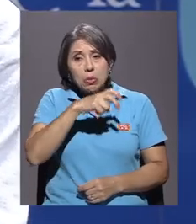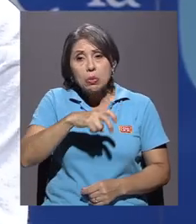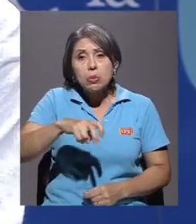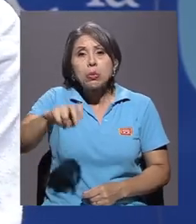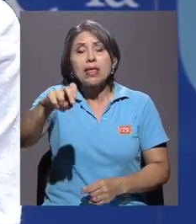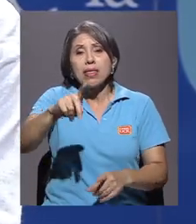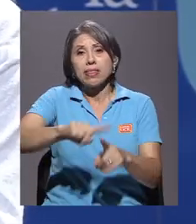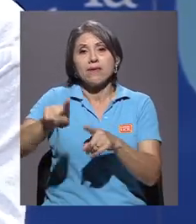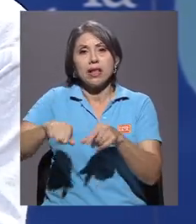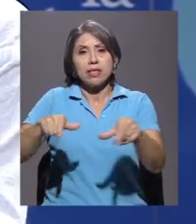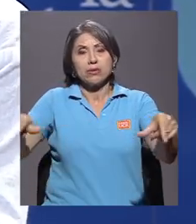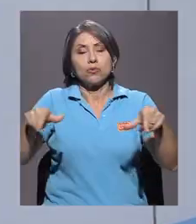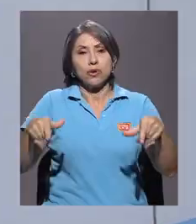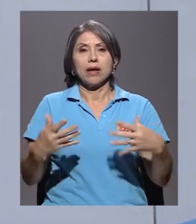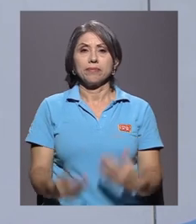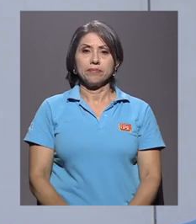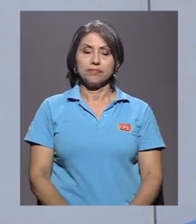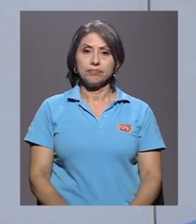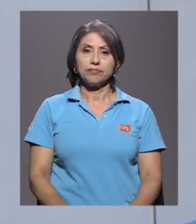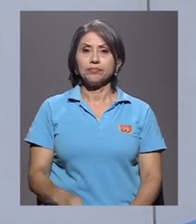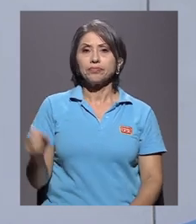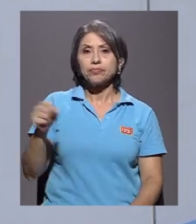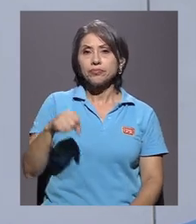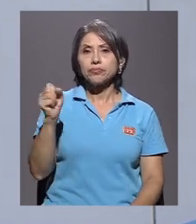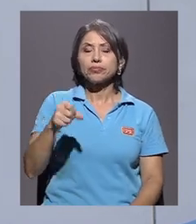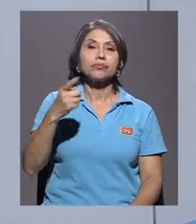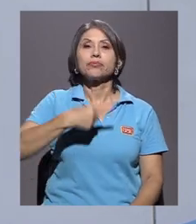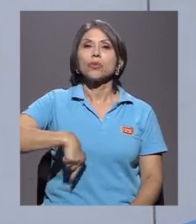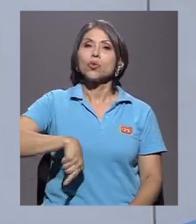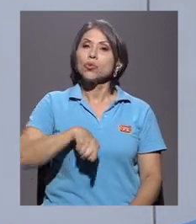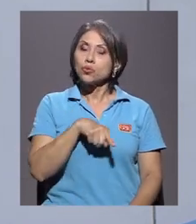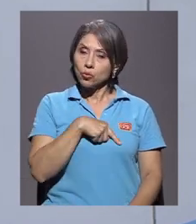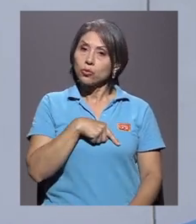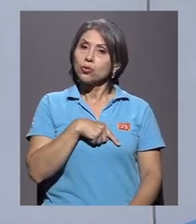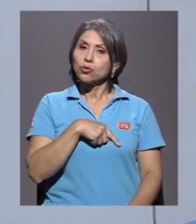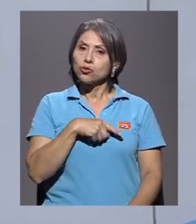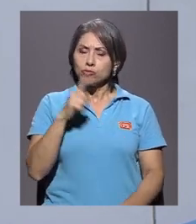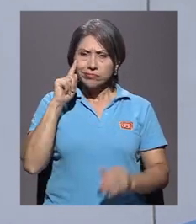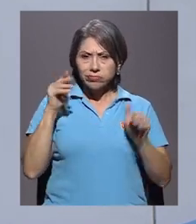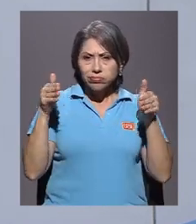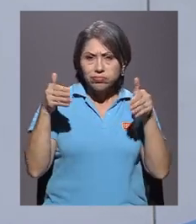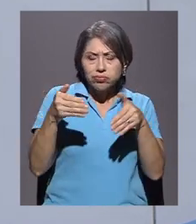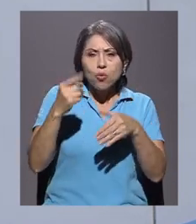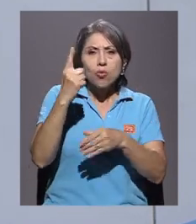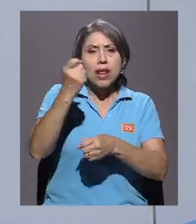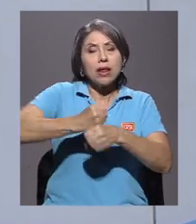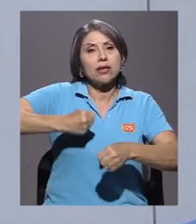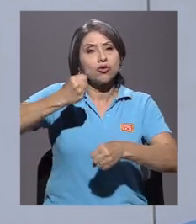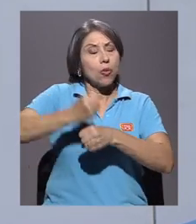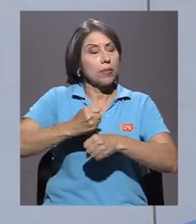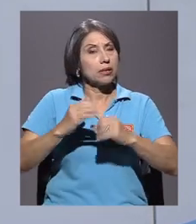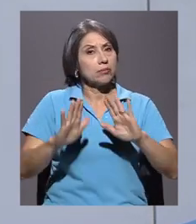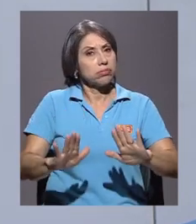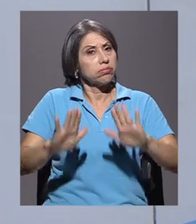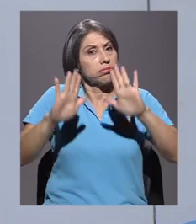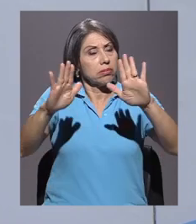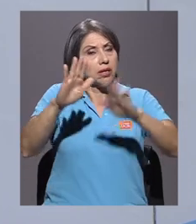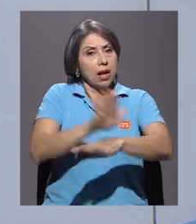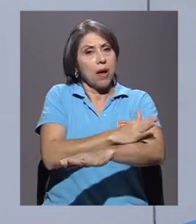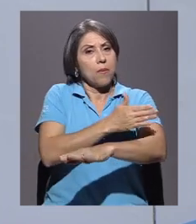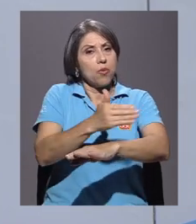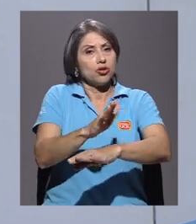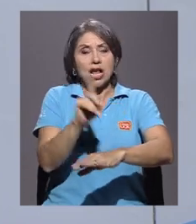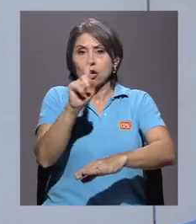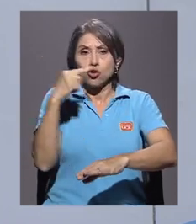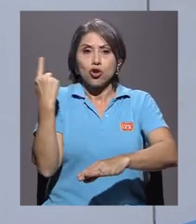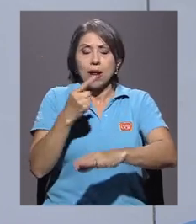de nuestro país. Hablemos un poquito al respecto. Claro, nosotros nos hemos dedicado a una de las obras cumbres de la música, no solamente de la